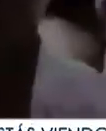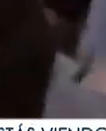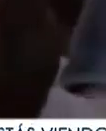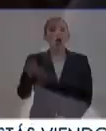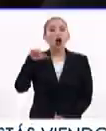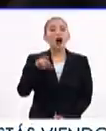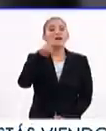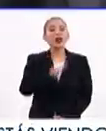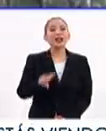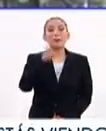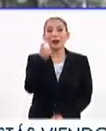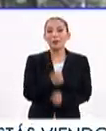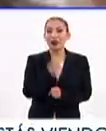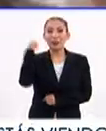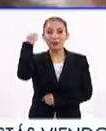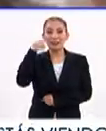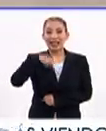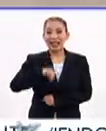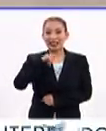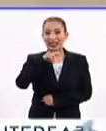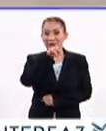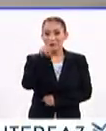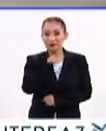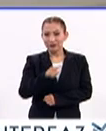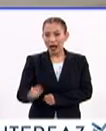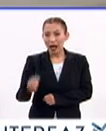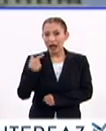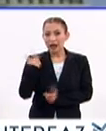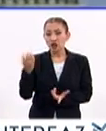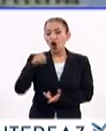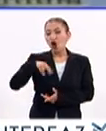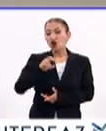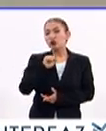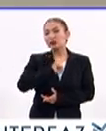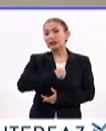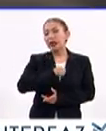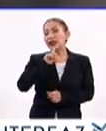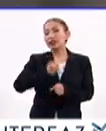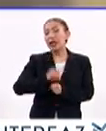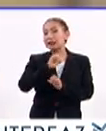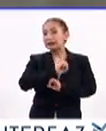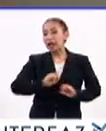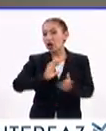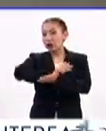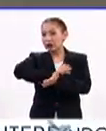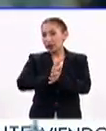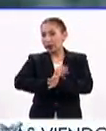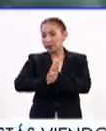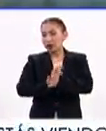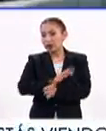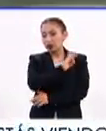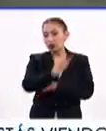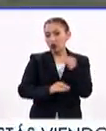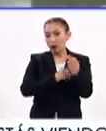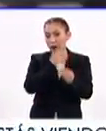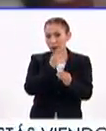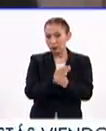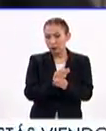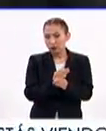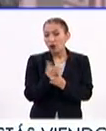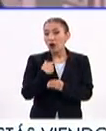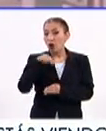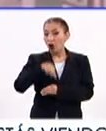Hoy, viernes 1 de marzo en Interfaz, ONU-CIDA conmemora el Día Cero Discriminación en Todo el Mundo.